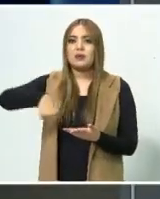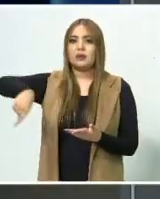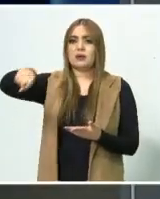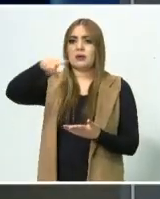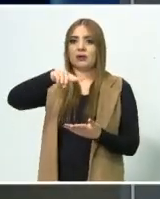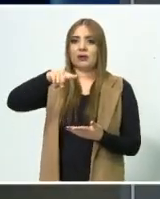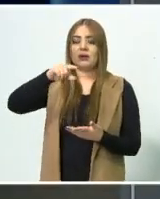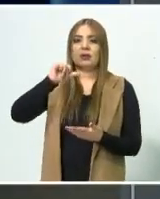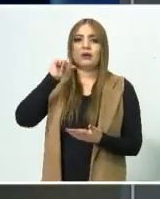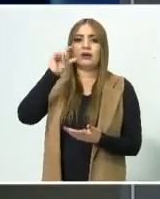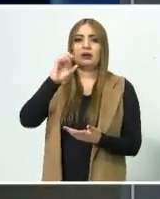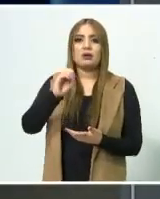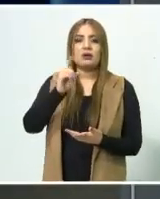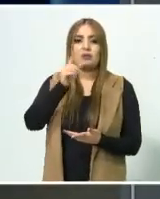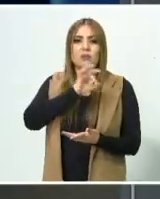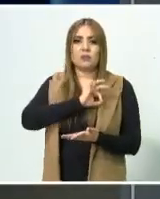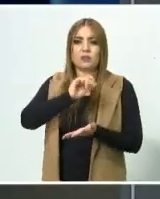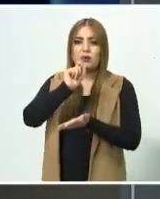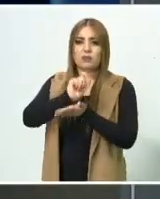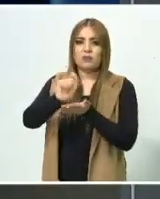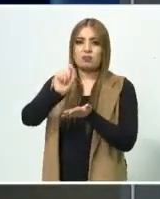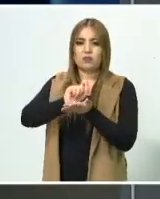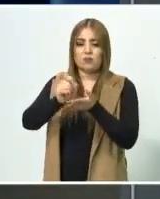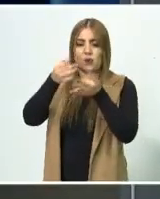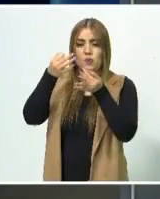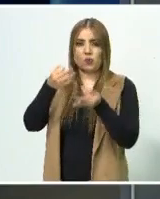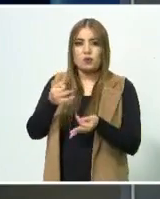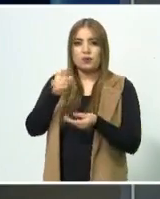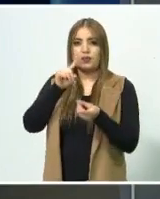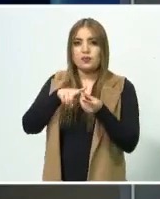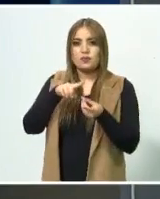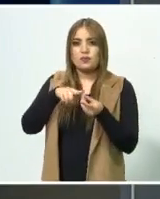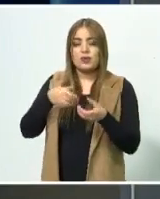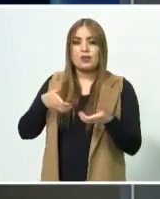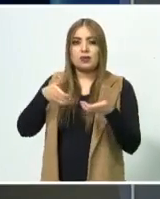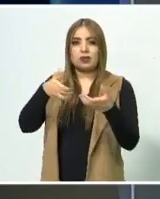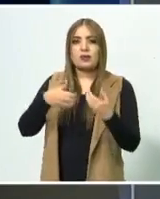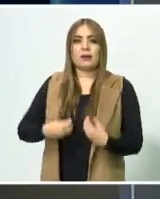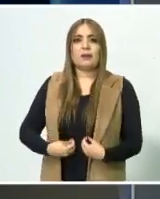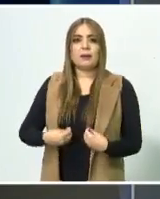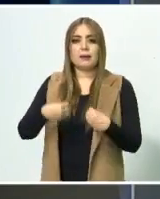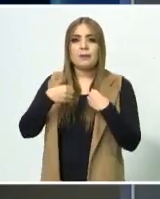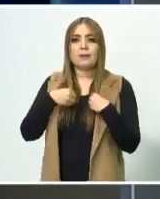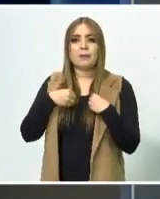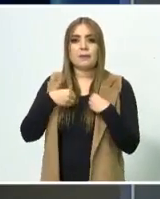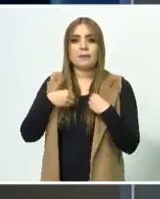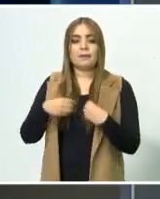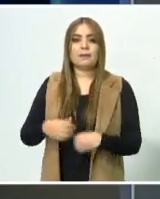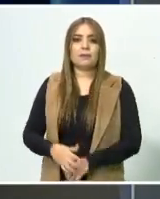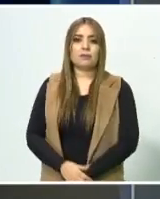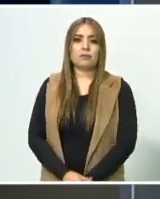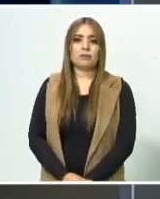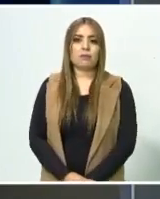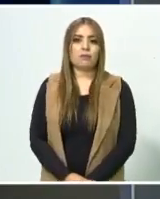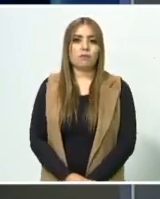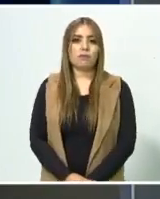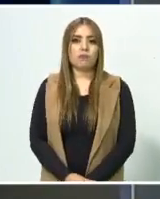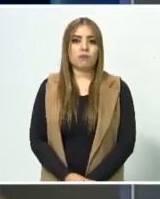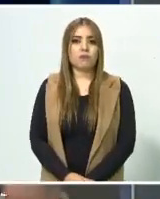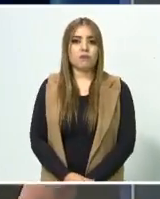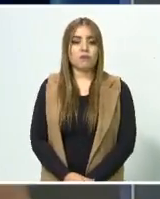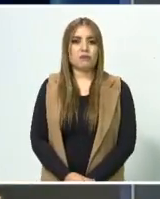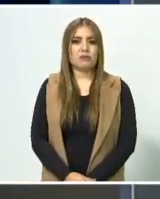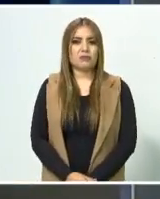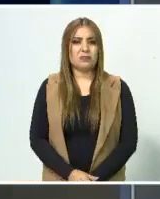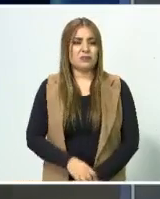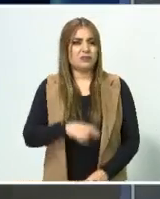que le tome los datos exactos a Moisés para... ¿Te están